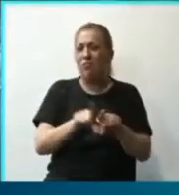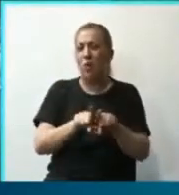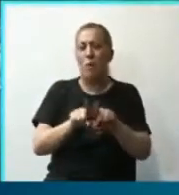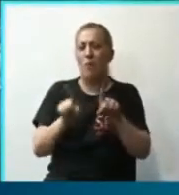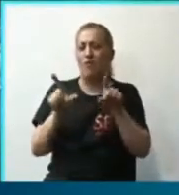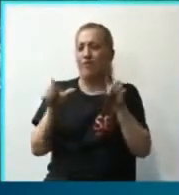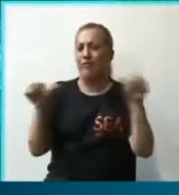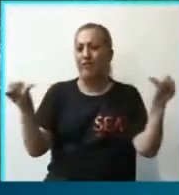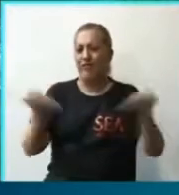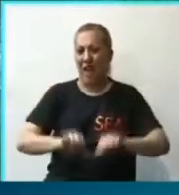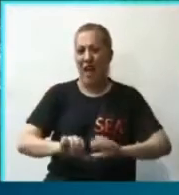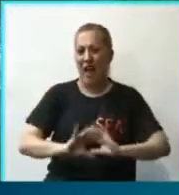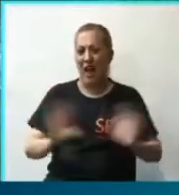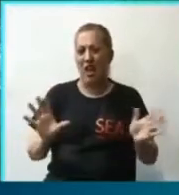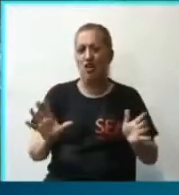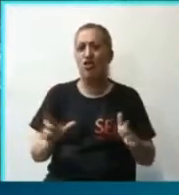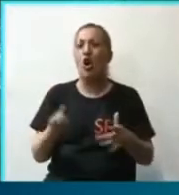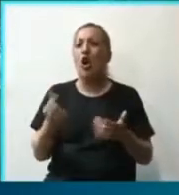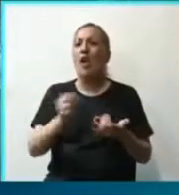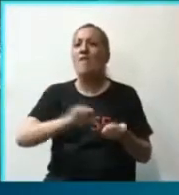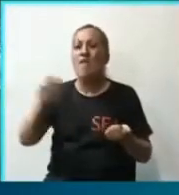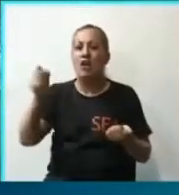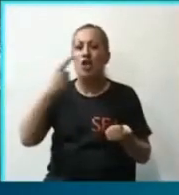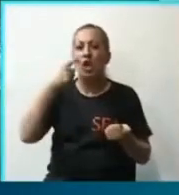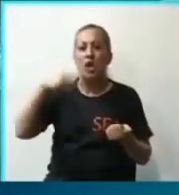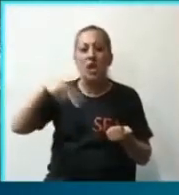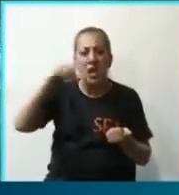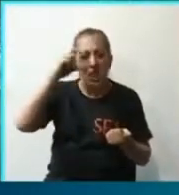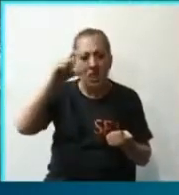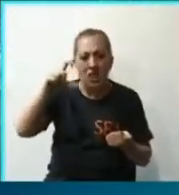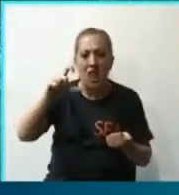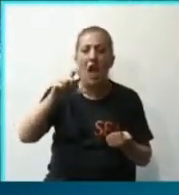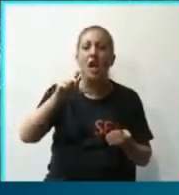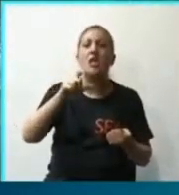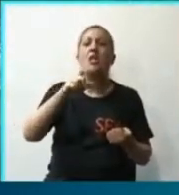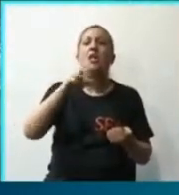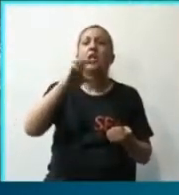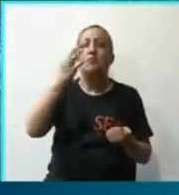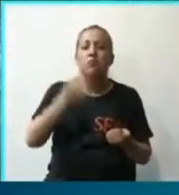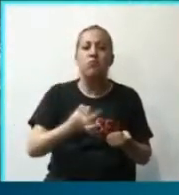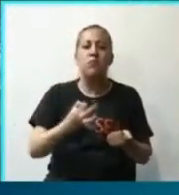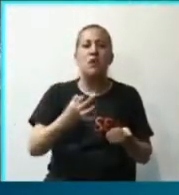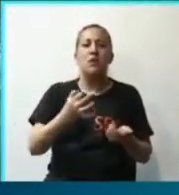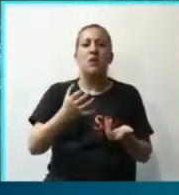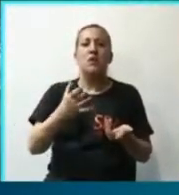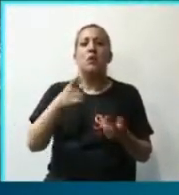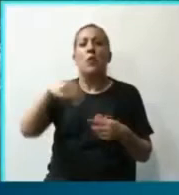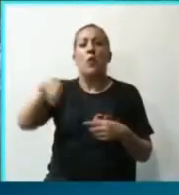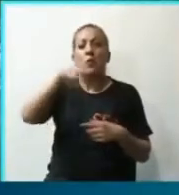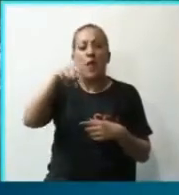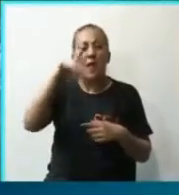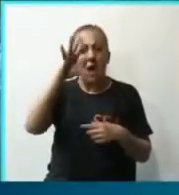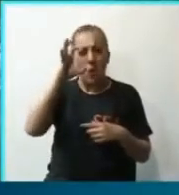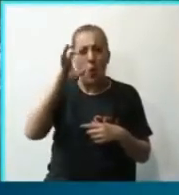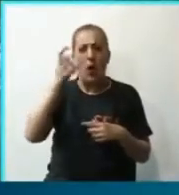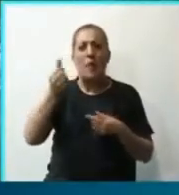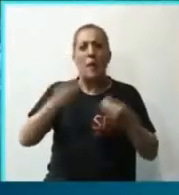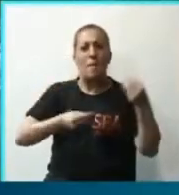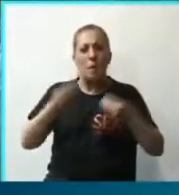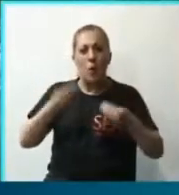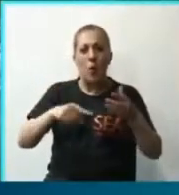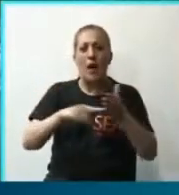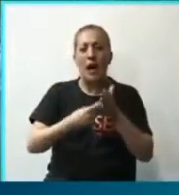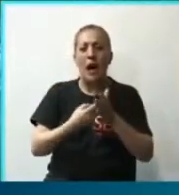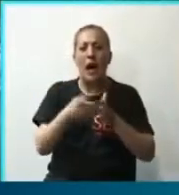Ayer se conoció la inflación del INDEC del mes de septiembre, 6,5. Y ustedes recuerden que el presupuesto de la ciudad fue